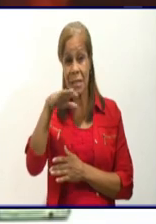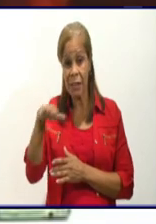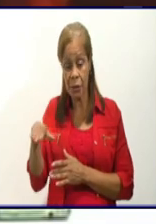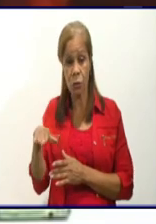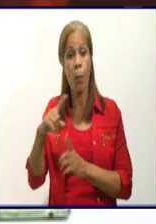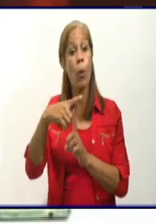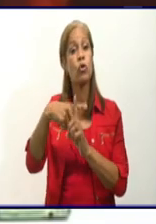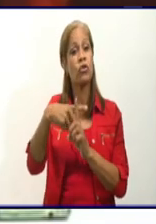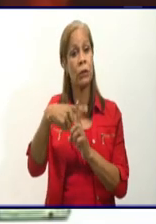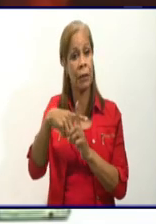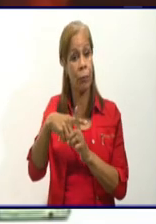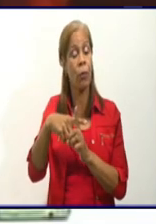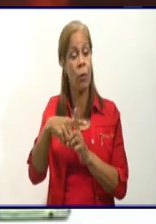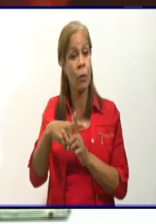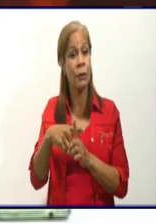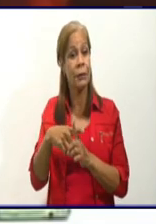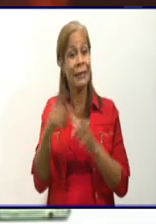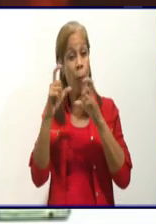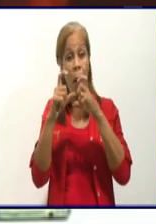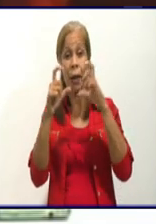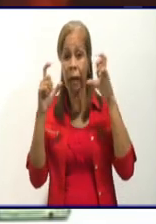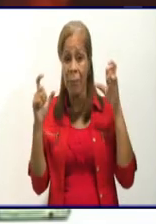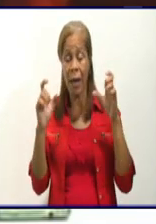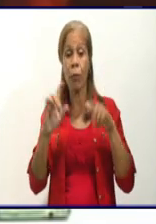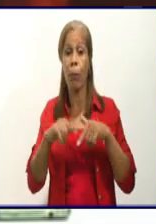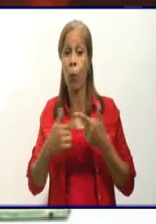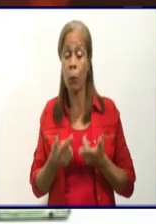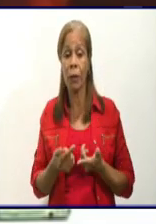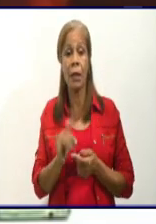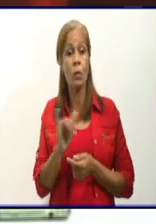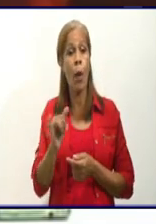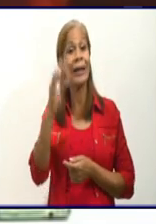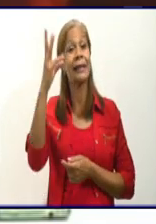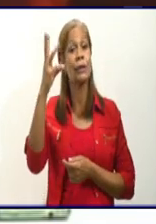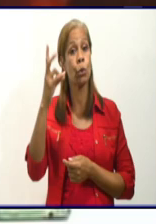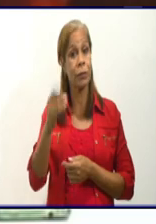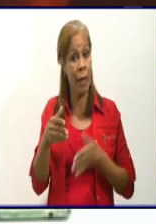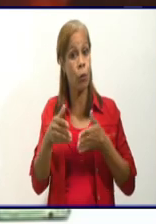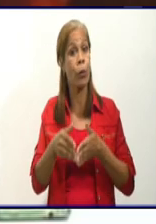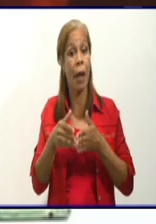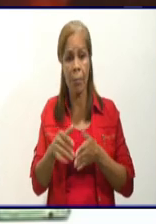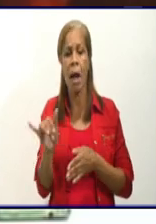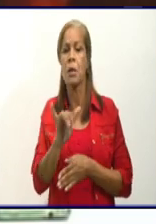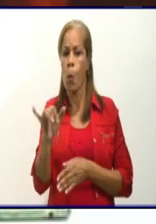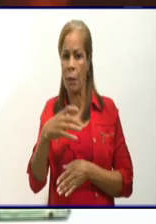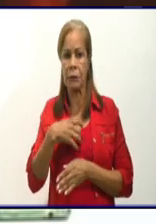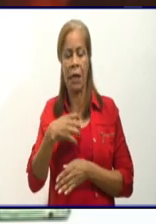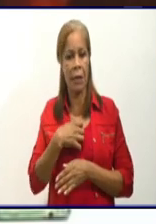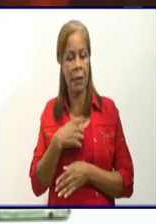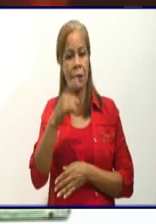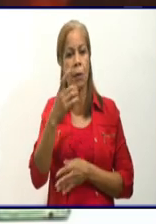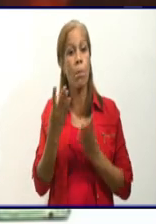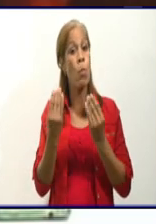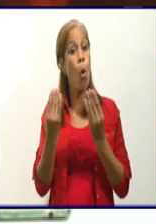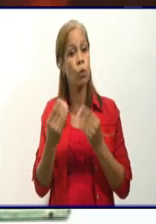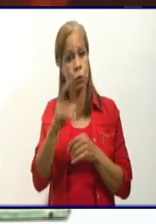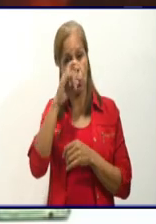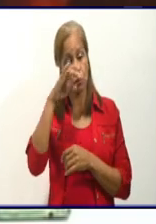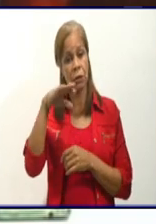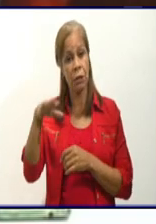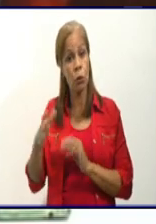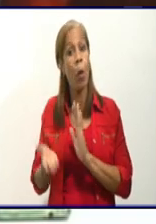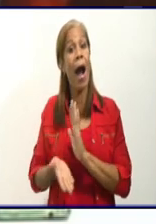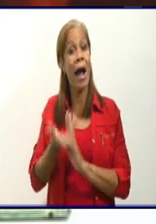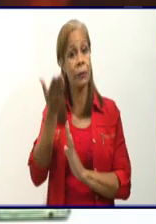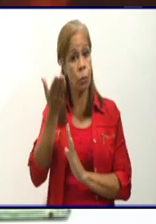Edades pediátricas o resultado del cual gran no escapa, ya usted lo decía, empezamos por un número ínfimo.